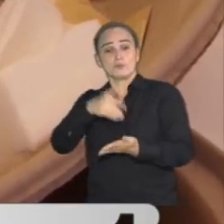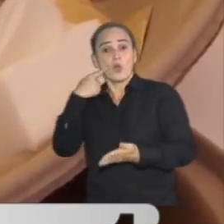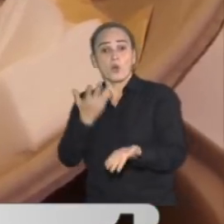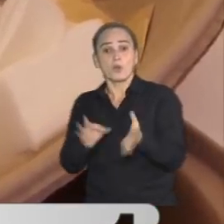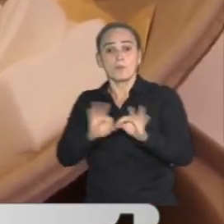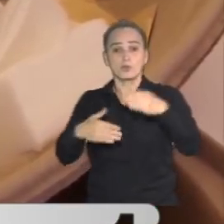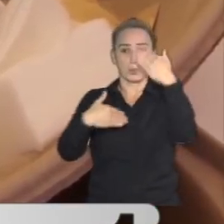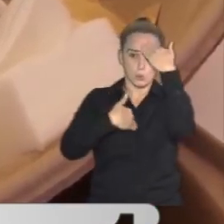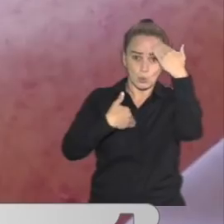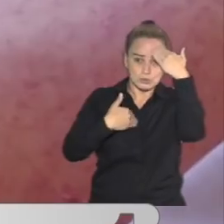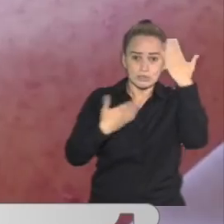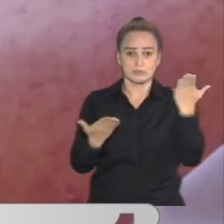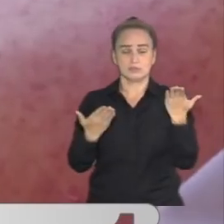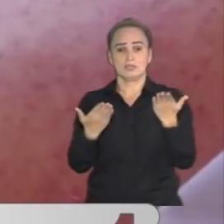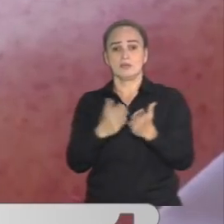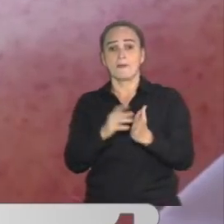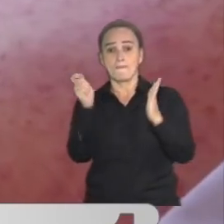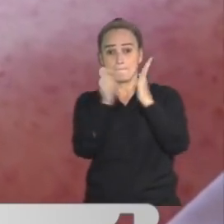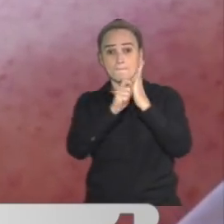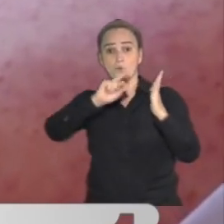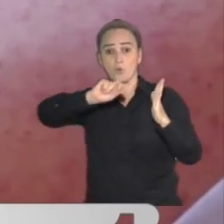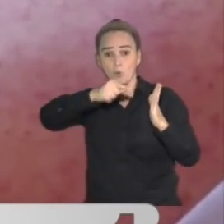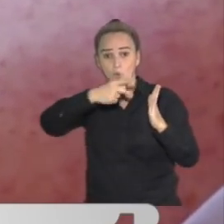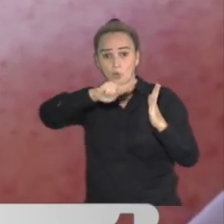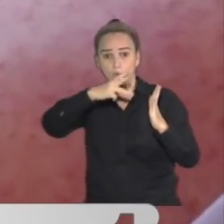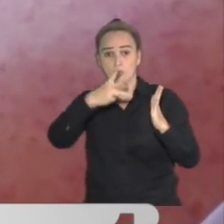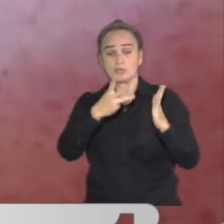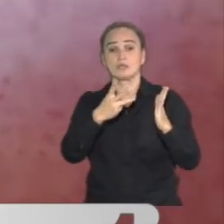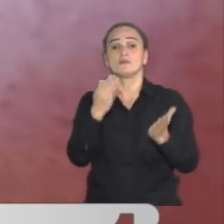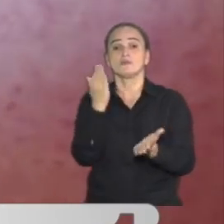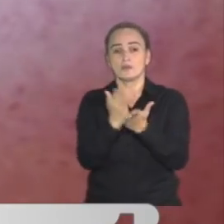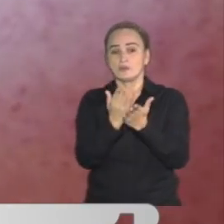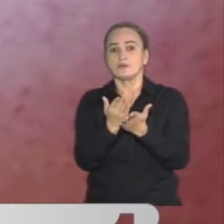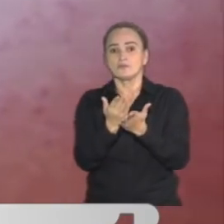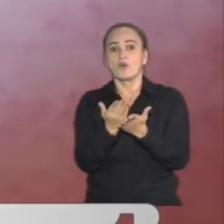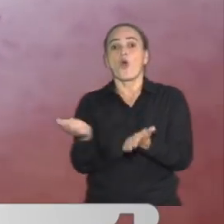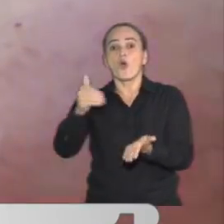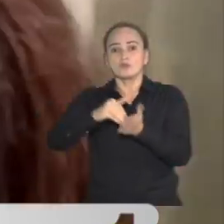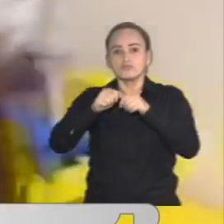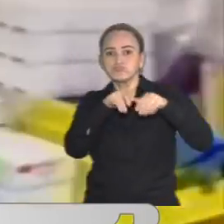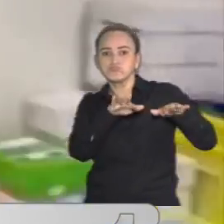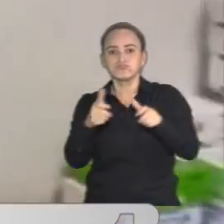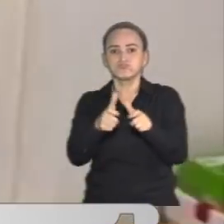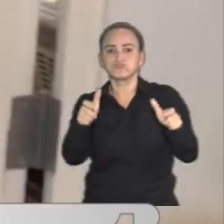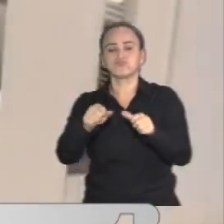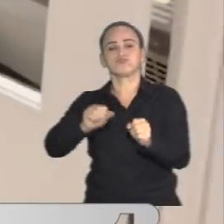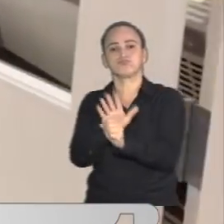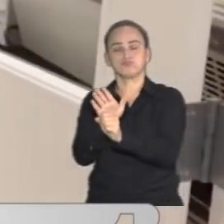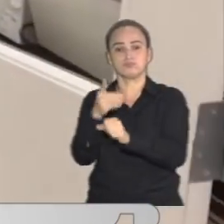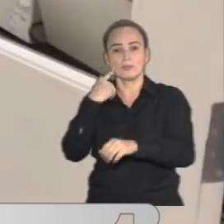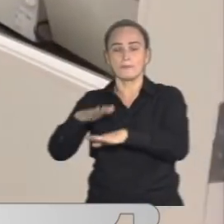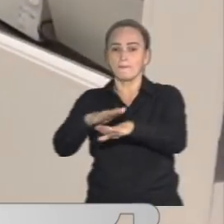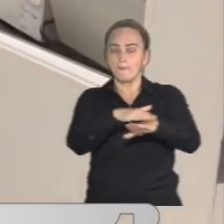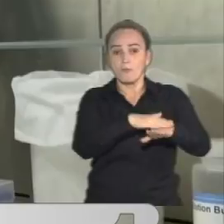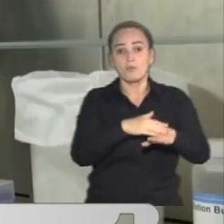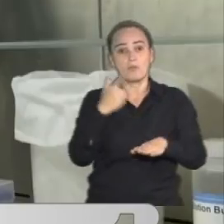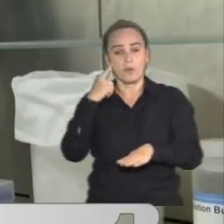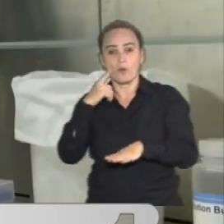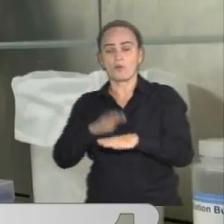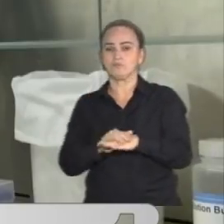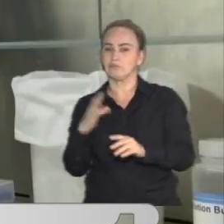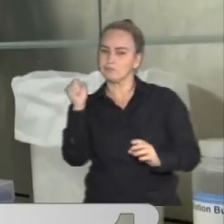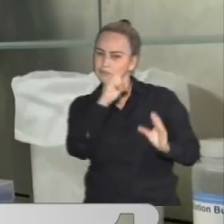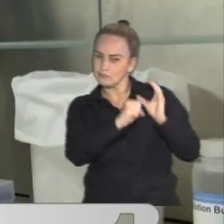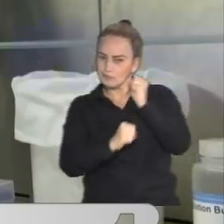conscientes de que incluso los triplemente vacunados tienen probabilidades de transmitir la enfermedad. Además, resaltó que los primeros